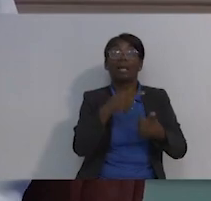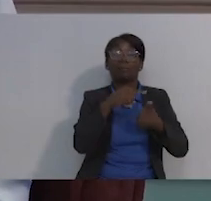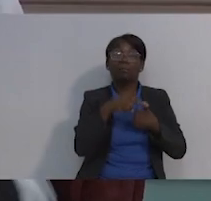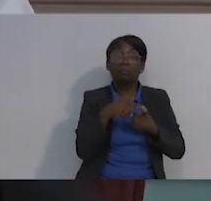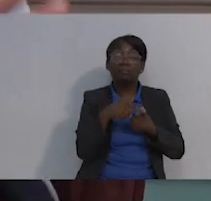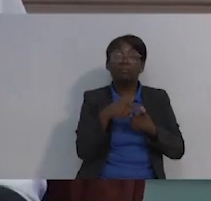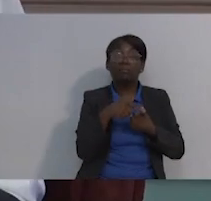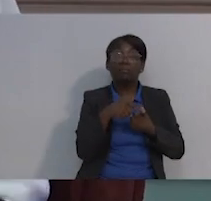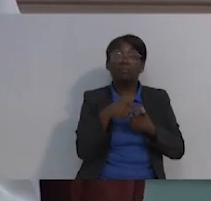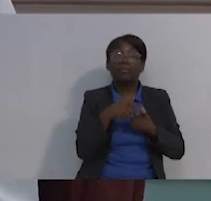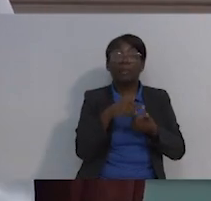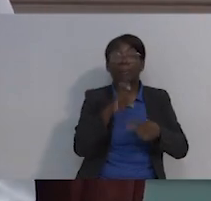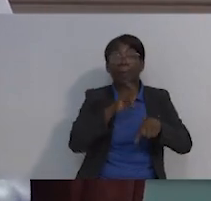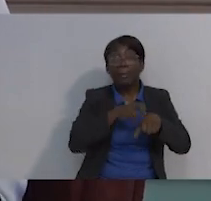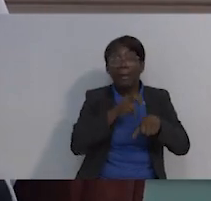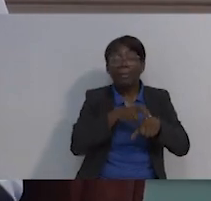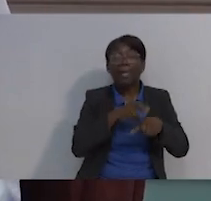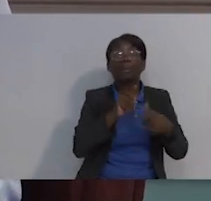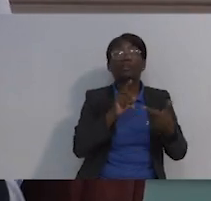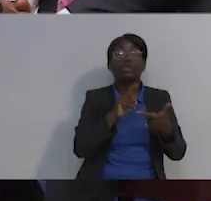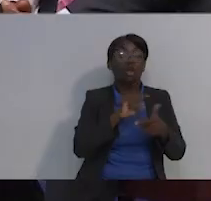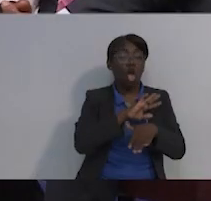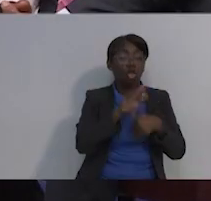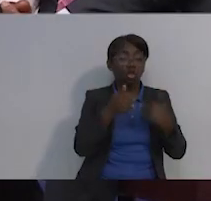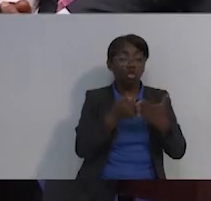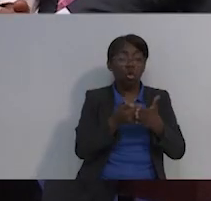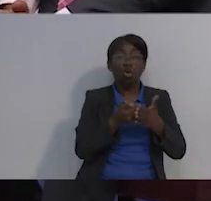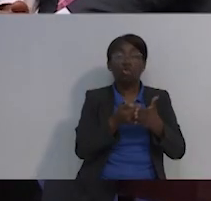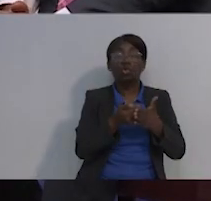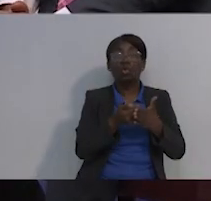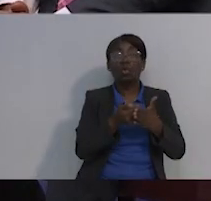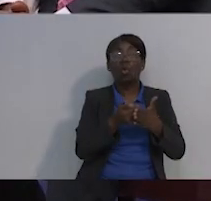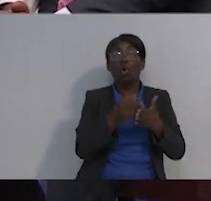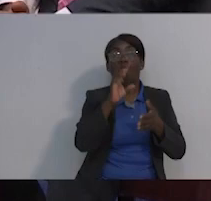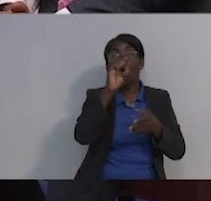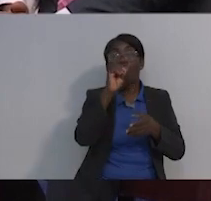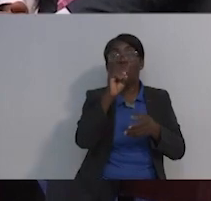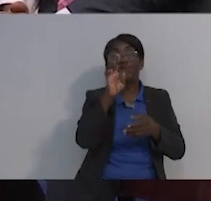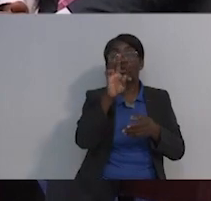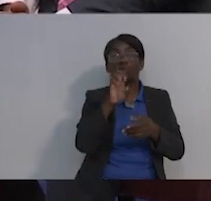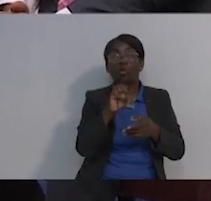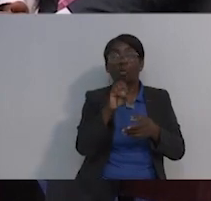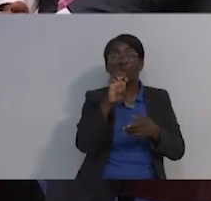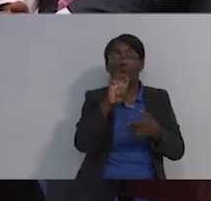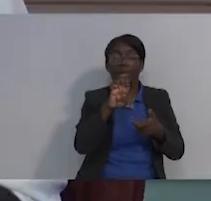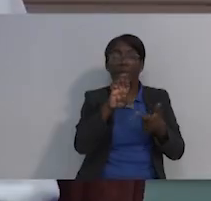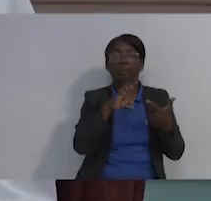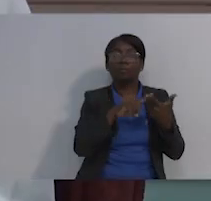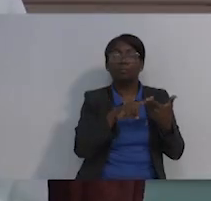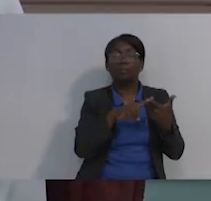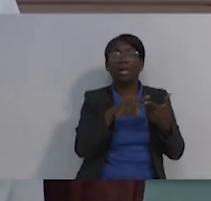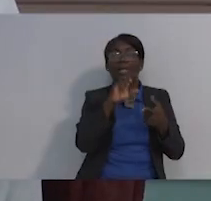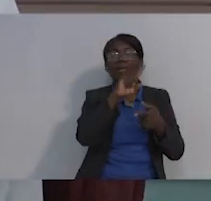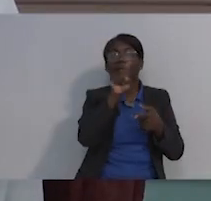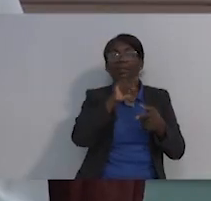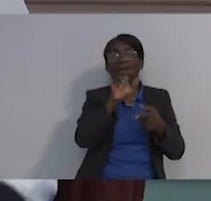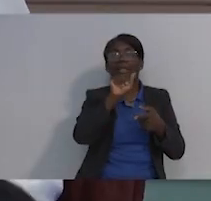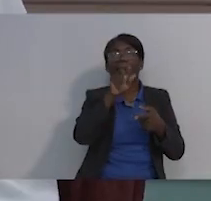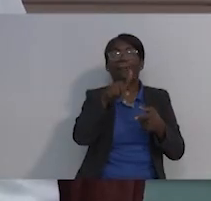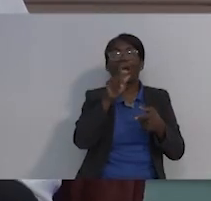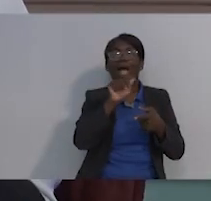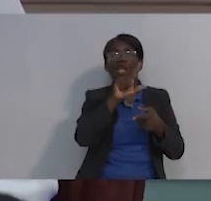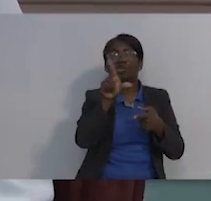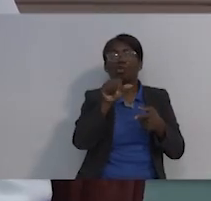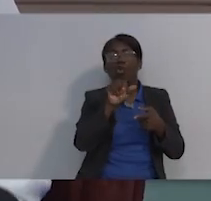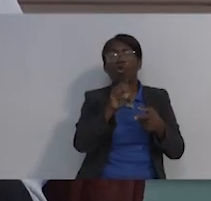otoe no es blanco, pero califica, zapallo, todas esas cosas que son amables para el estómago. Porque